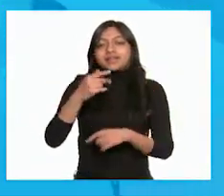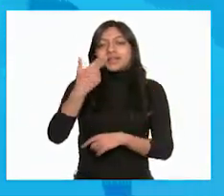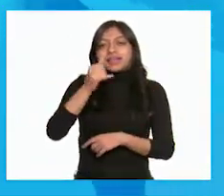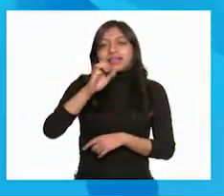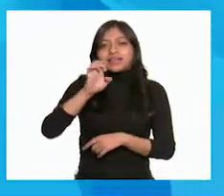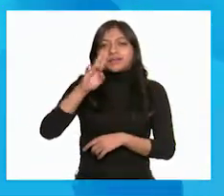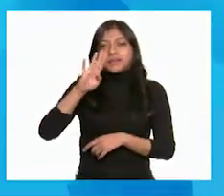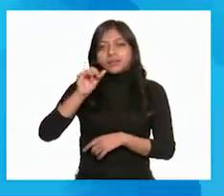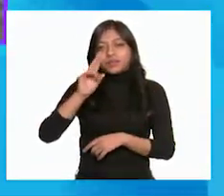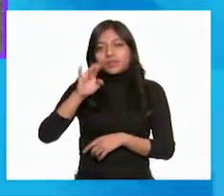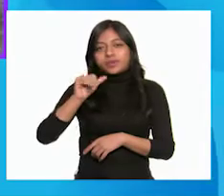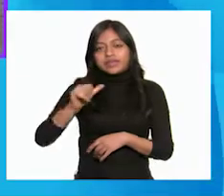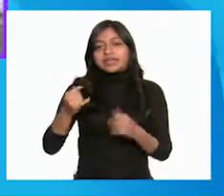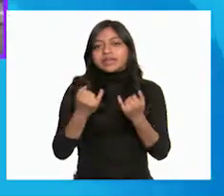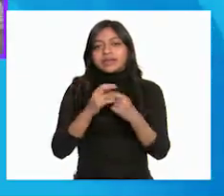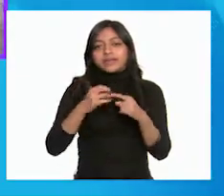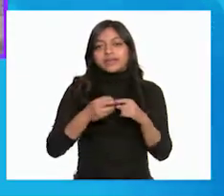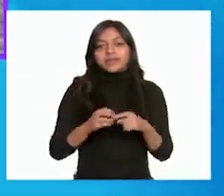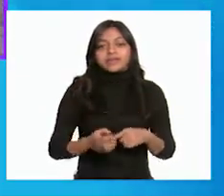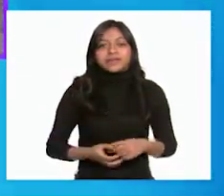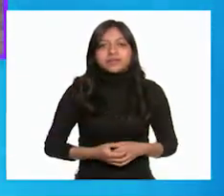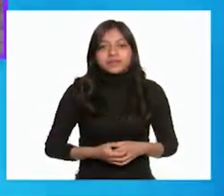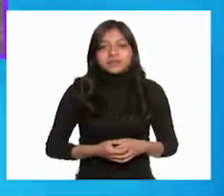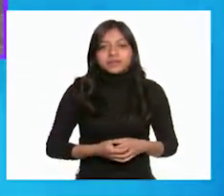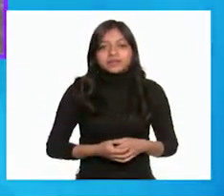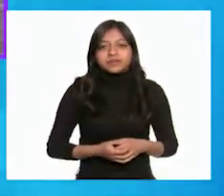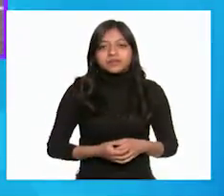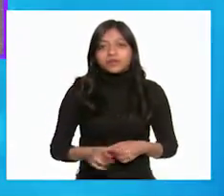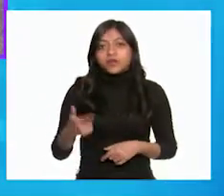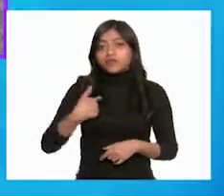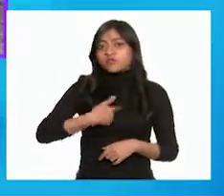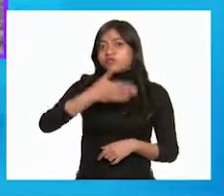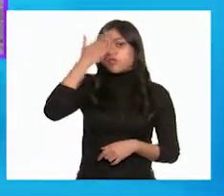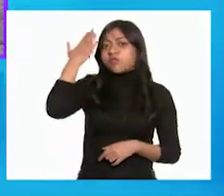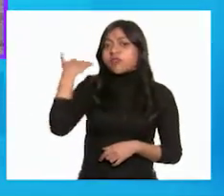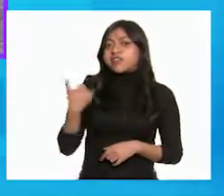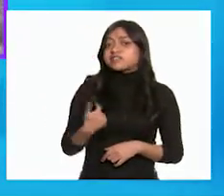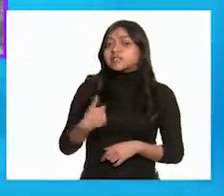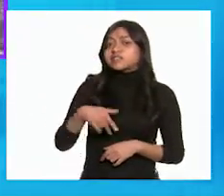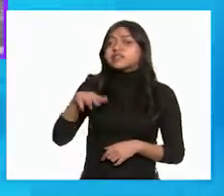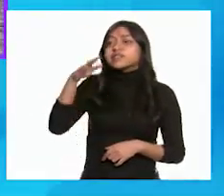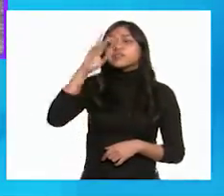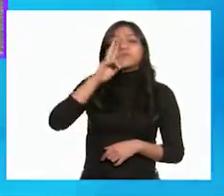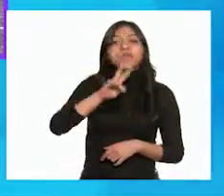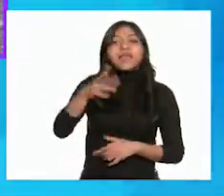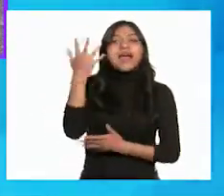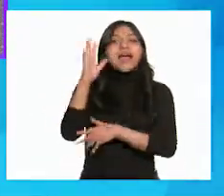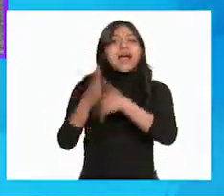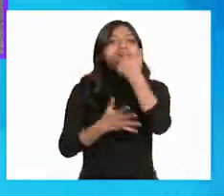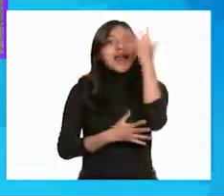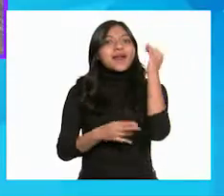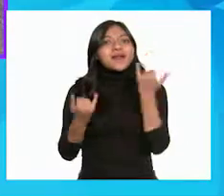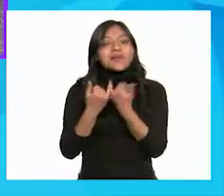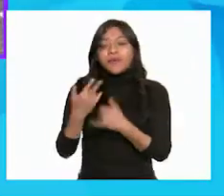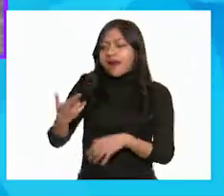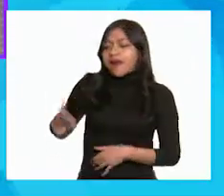frijol. Antes mi abuela me contaba que había muchos árboles y había un río de color azul y